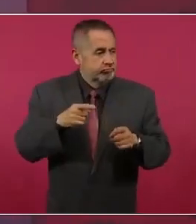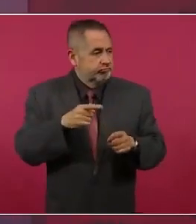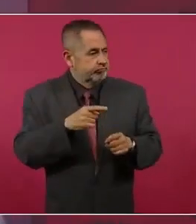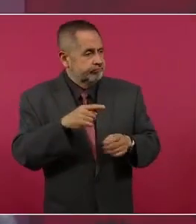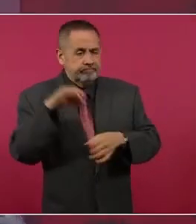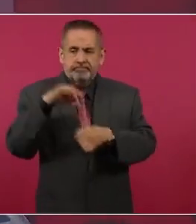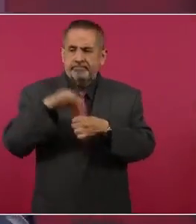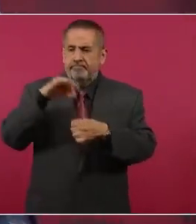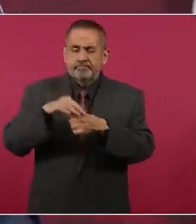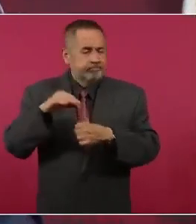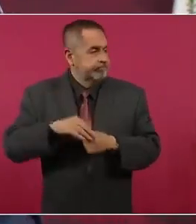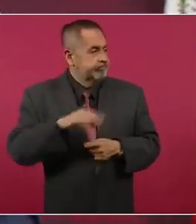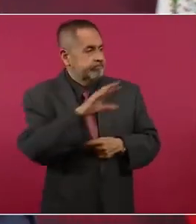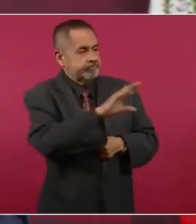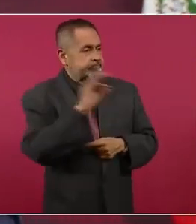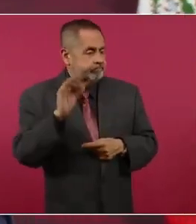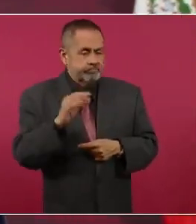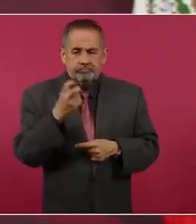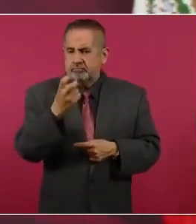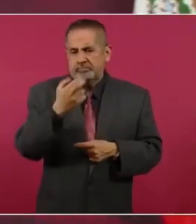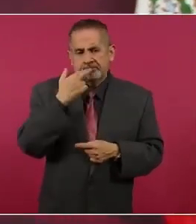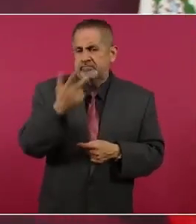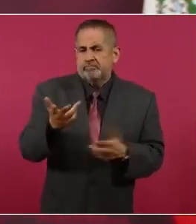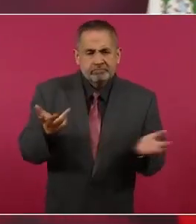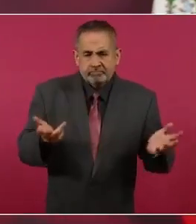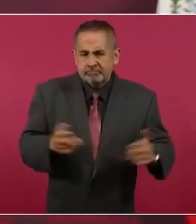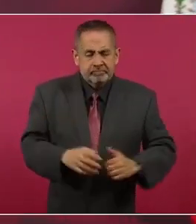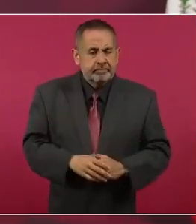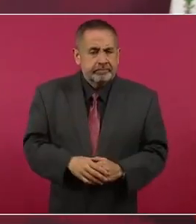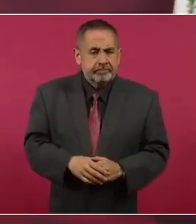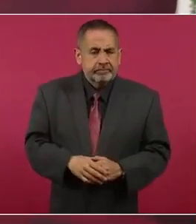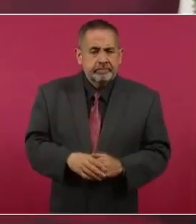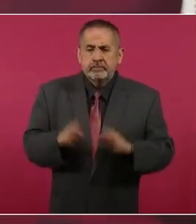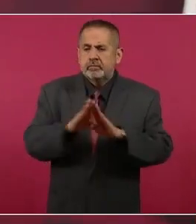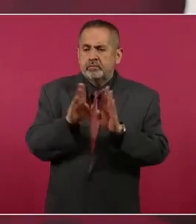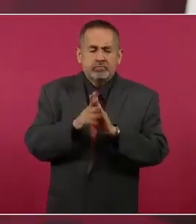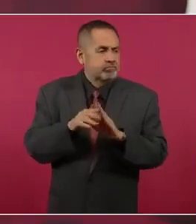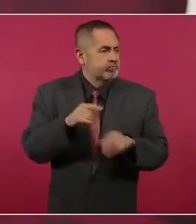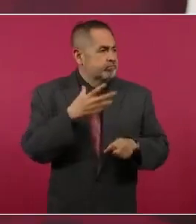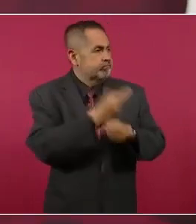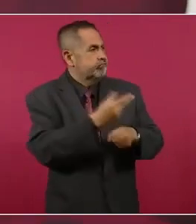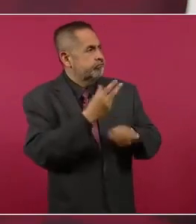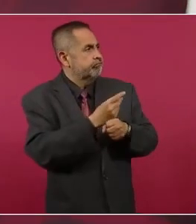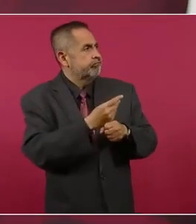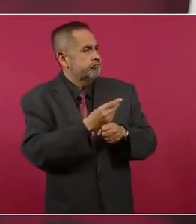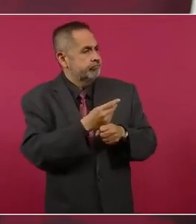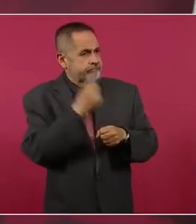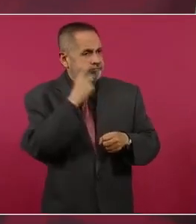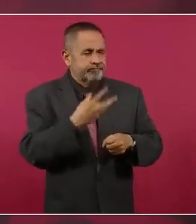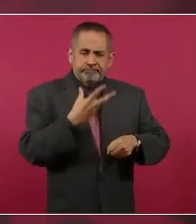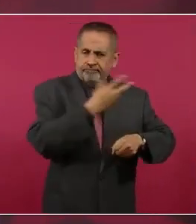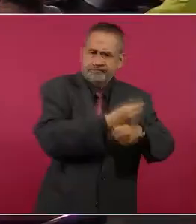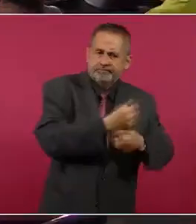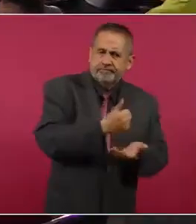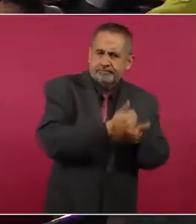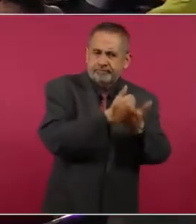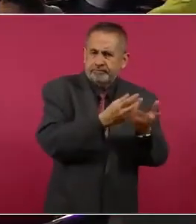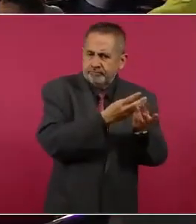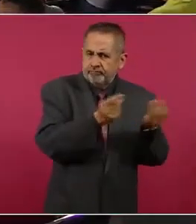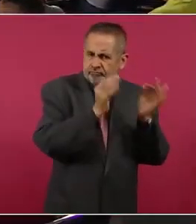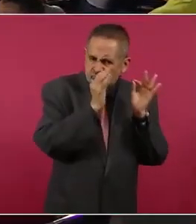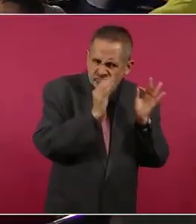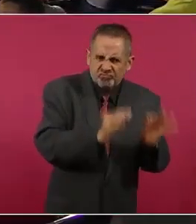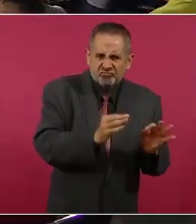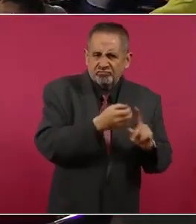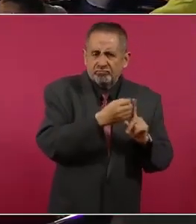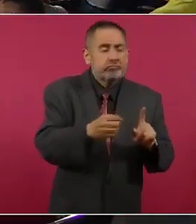Y la mejor medicina es que